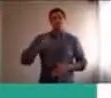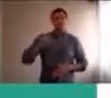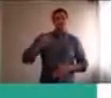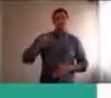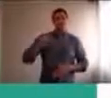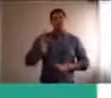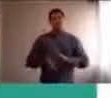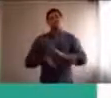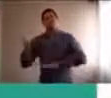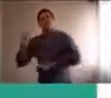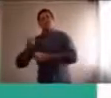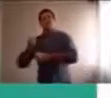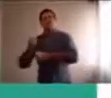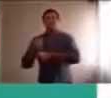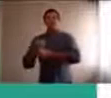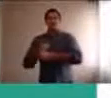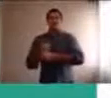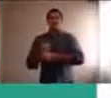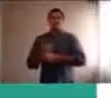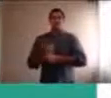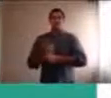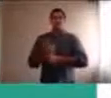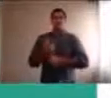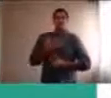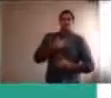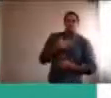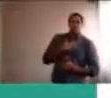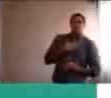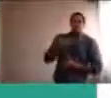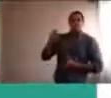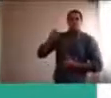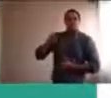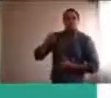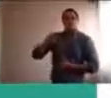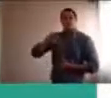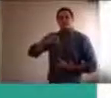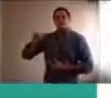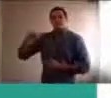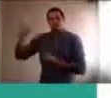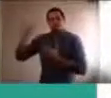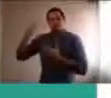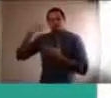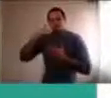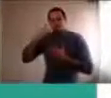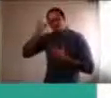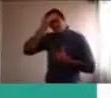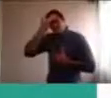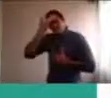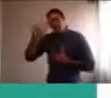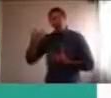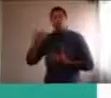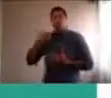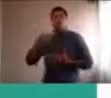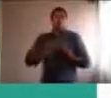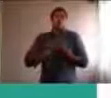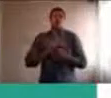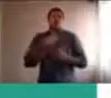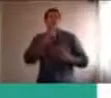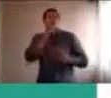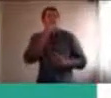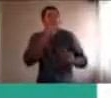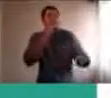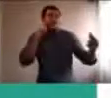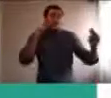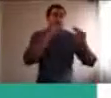contagie, a que pase algo, miedo a no poder volver a ver a mis abuelos, miedo a, quizás, no volver